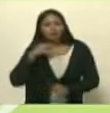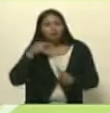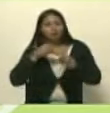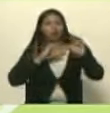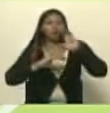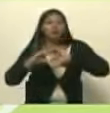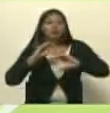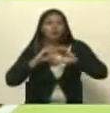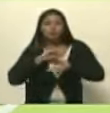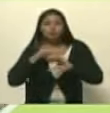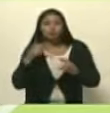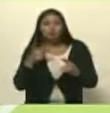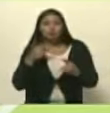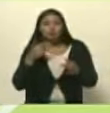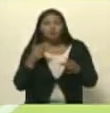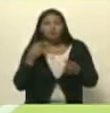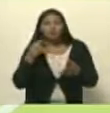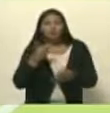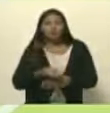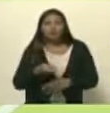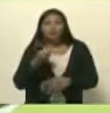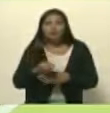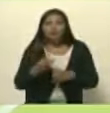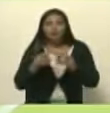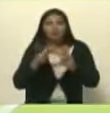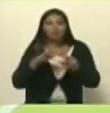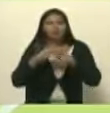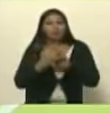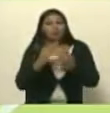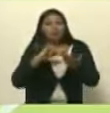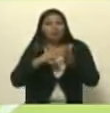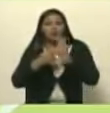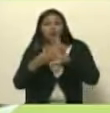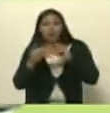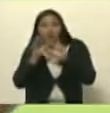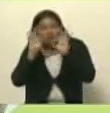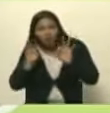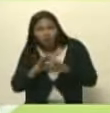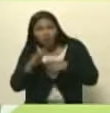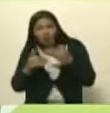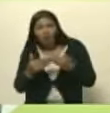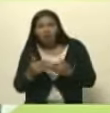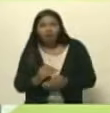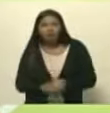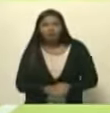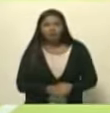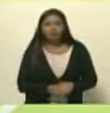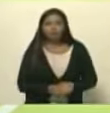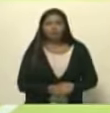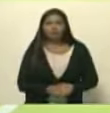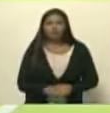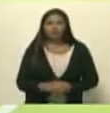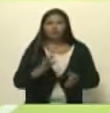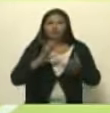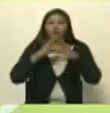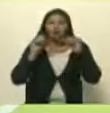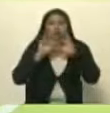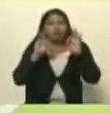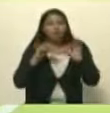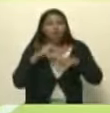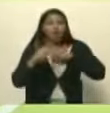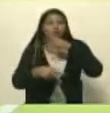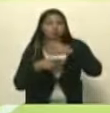comunicación en financiamiento en condiciones técnicas en condiciones operacionales para producir